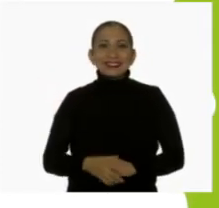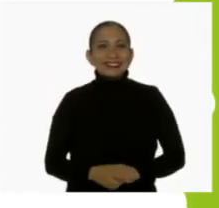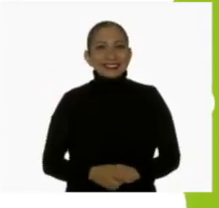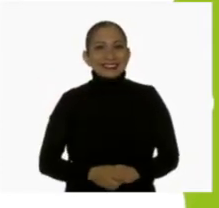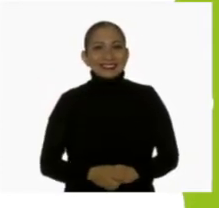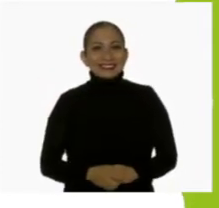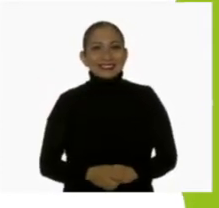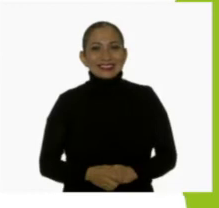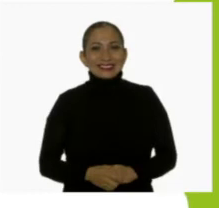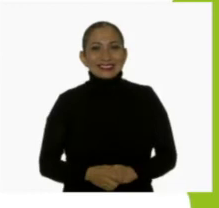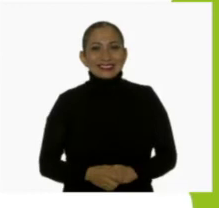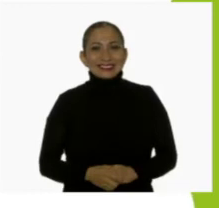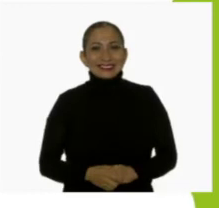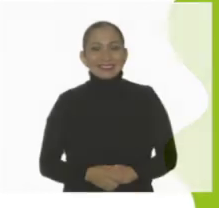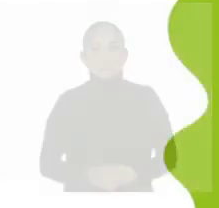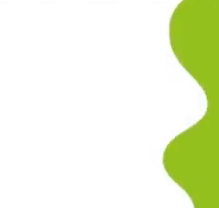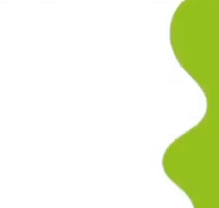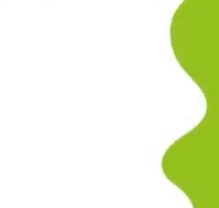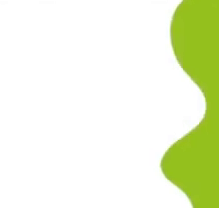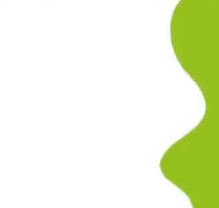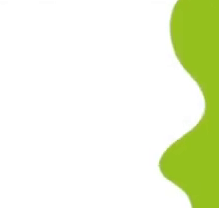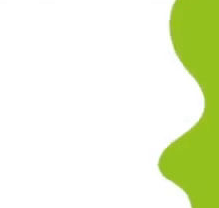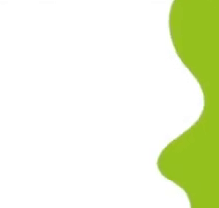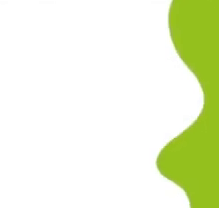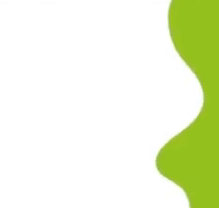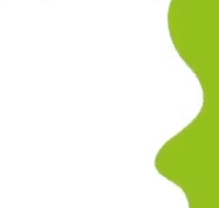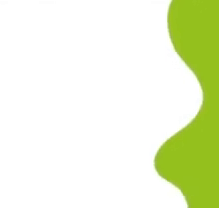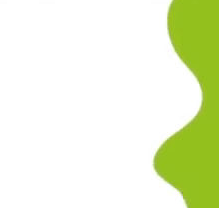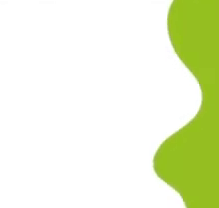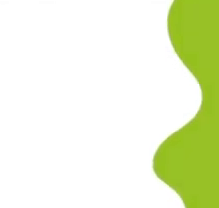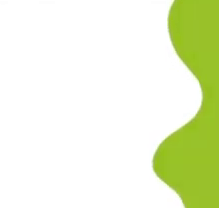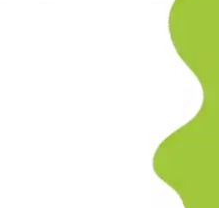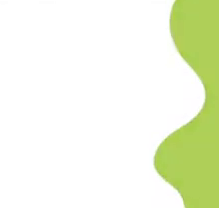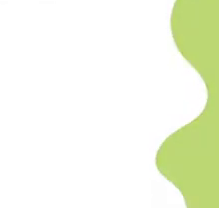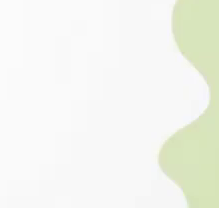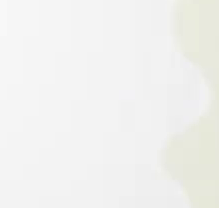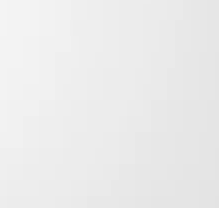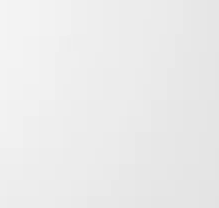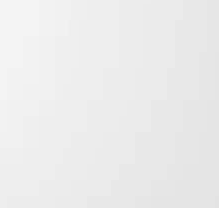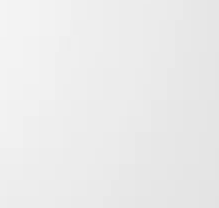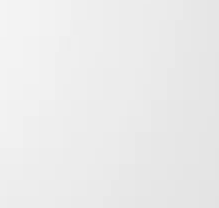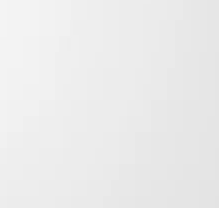aprendeencasa.cep.gov.mx.